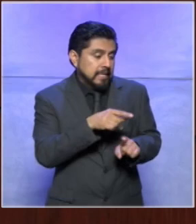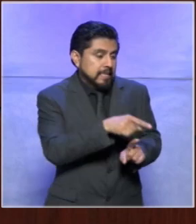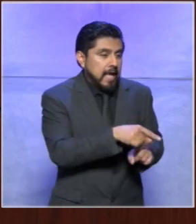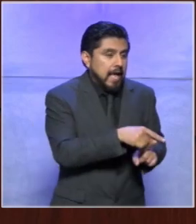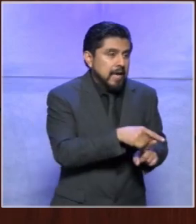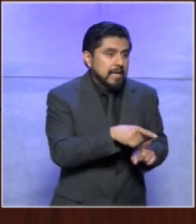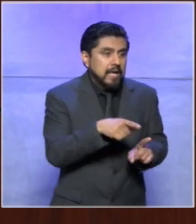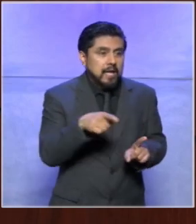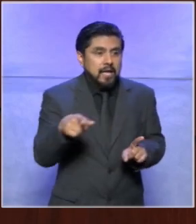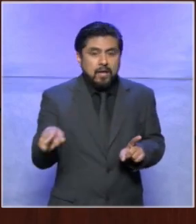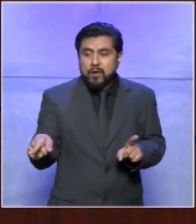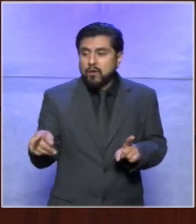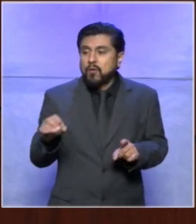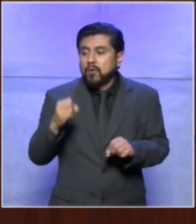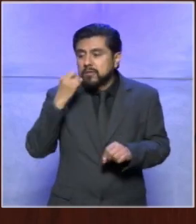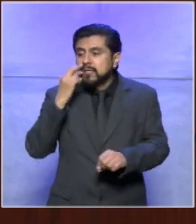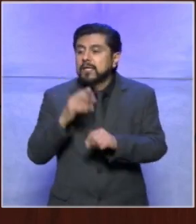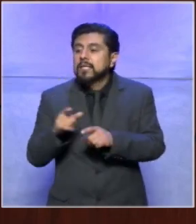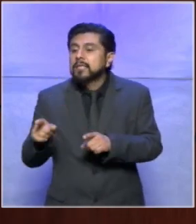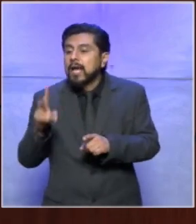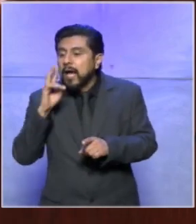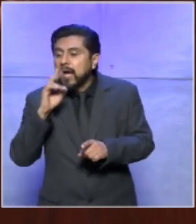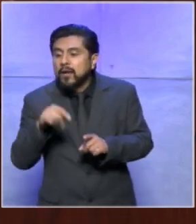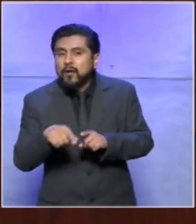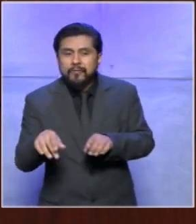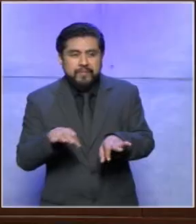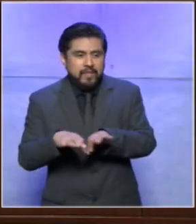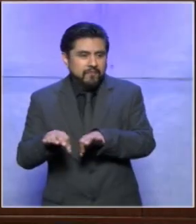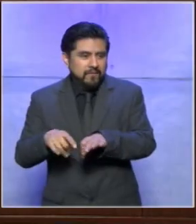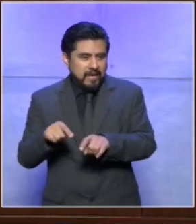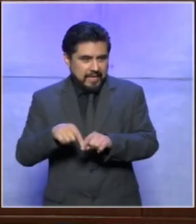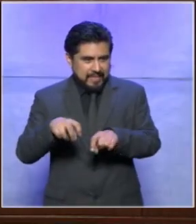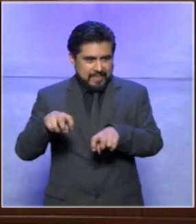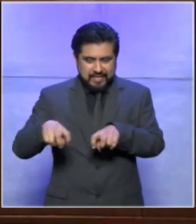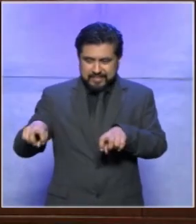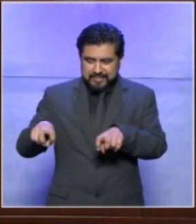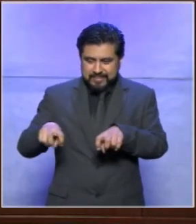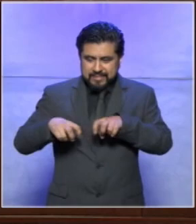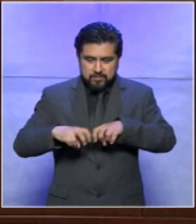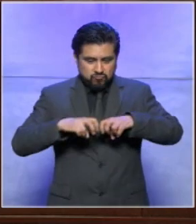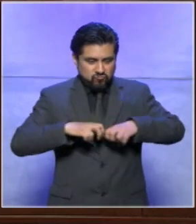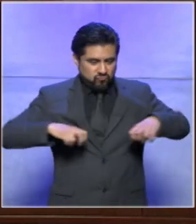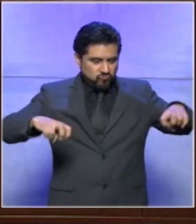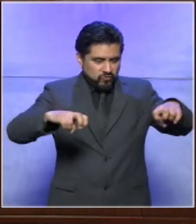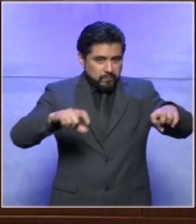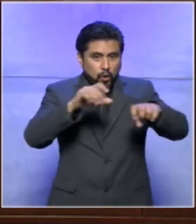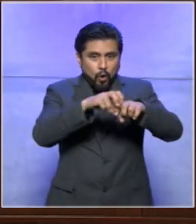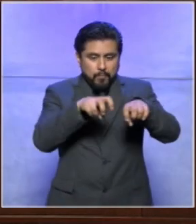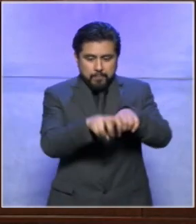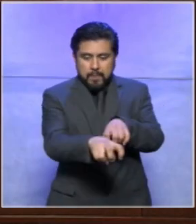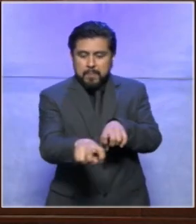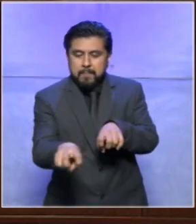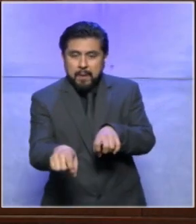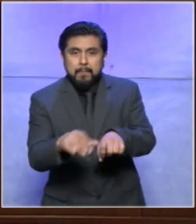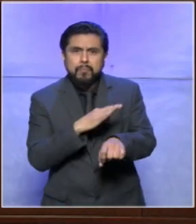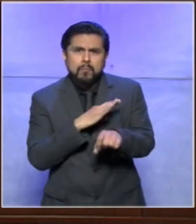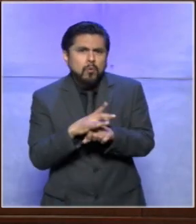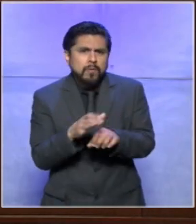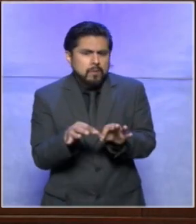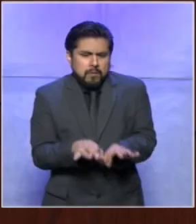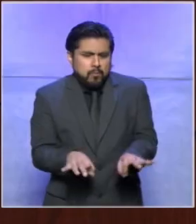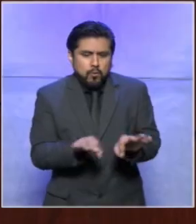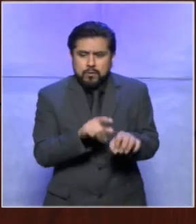acuerdos puede ser de secretaria de estudio y cuenta puede ser de magistrado magistrado electoral pero todos tienen un papel muy